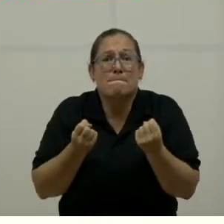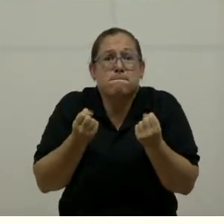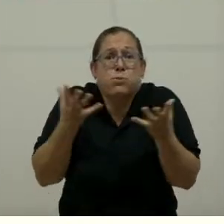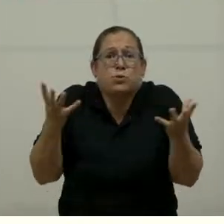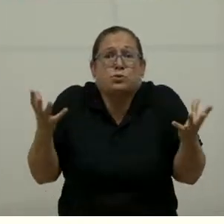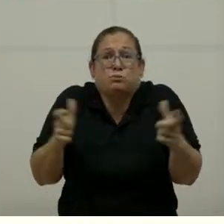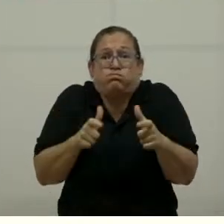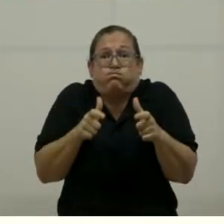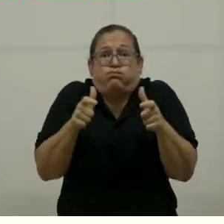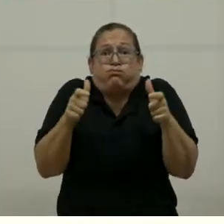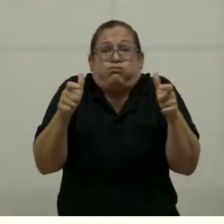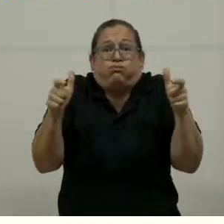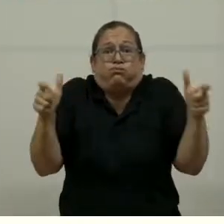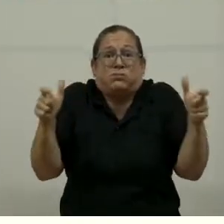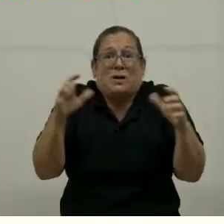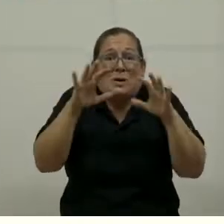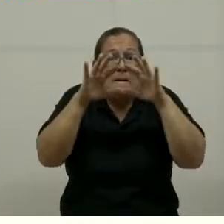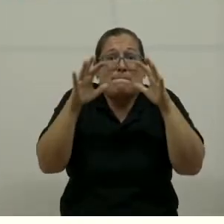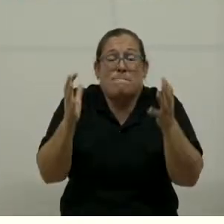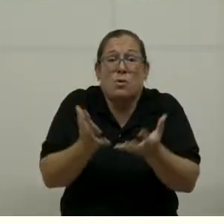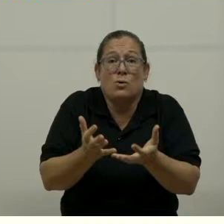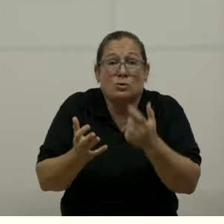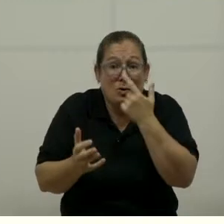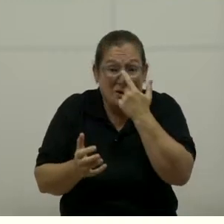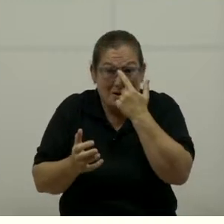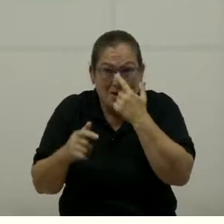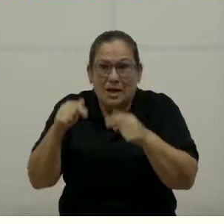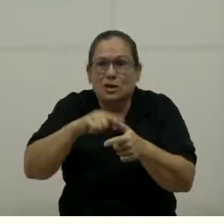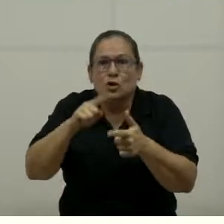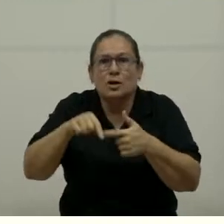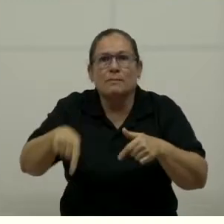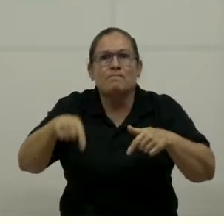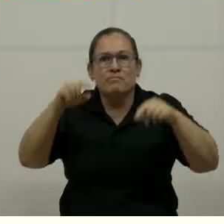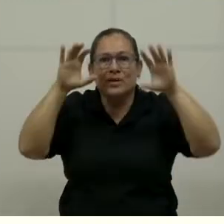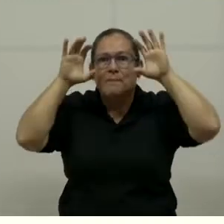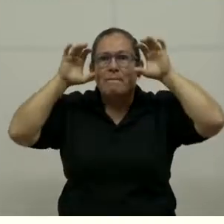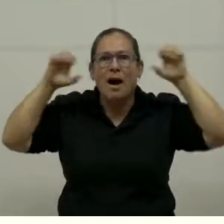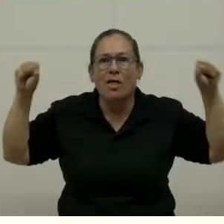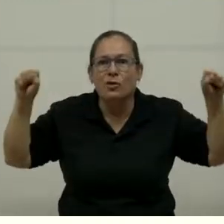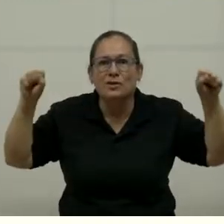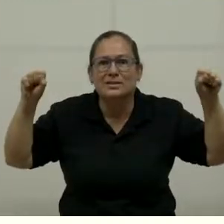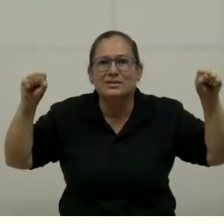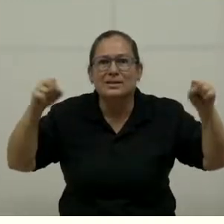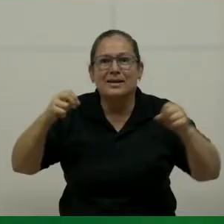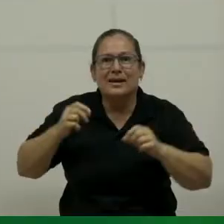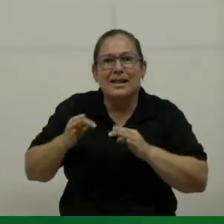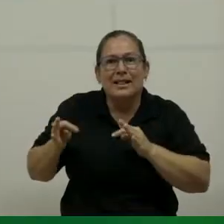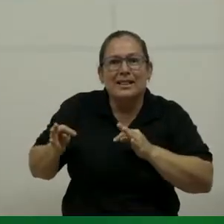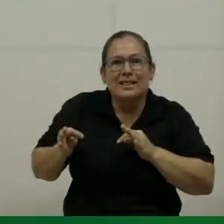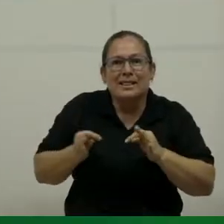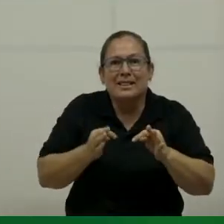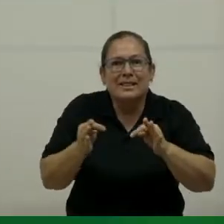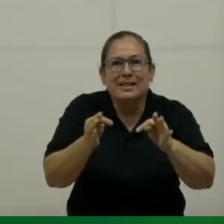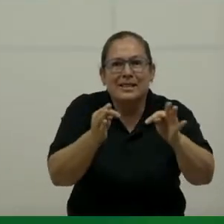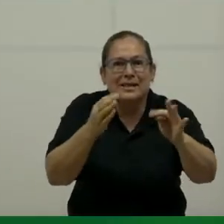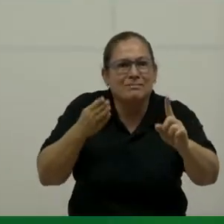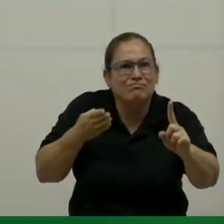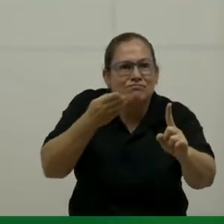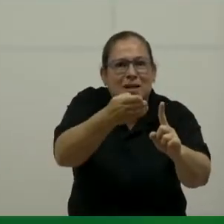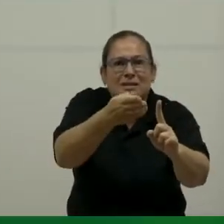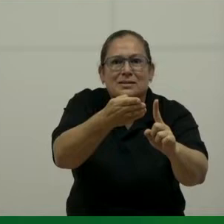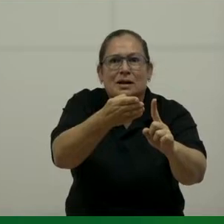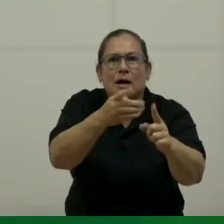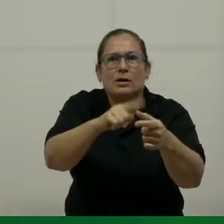la siguiente acción a ejecutar se llama Embajadores del Destino. Y les hablamos a ustedes, a los guías turísticos, que tienen el primer